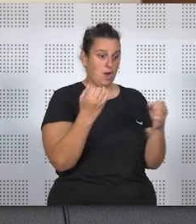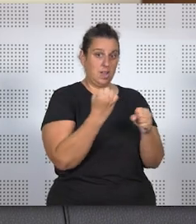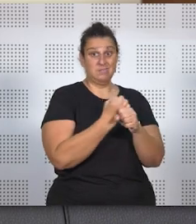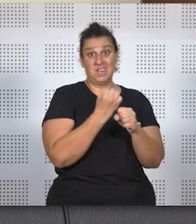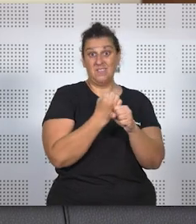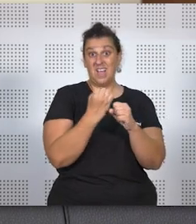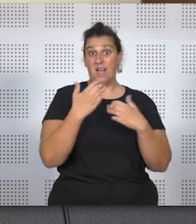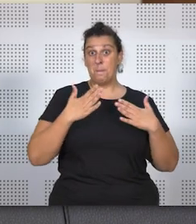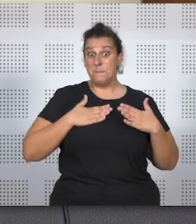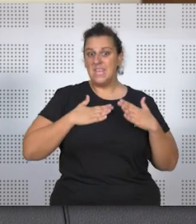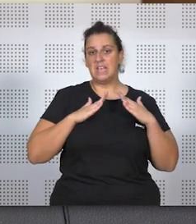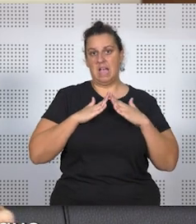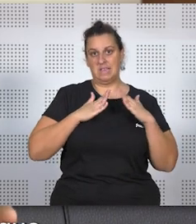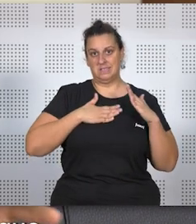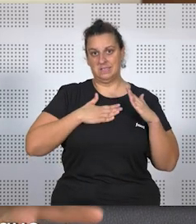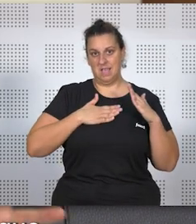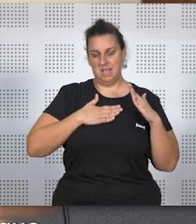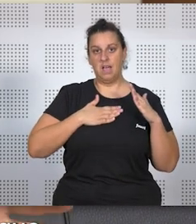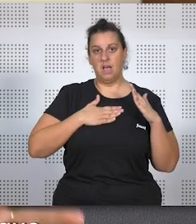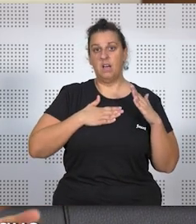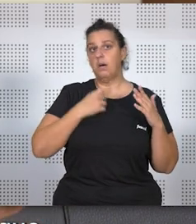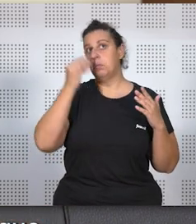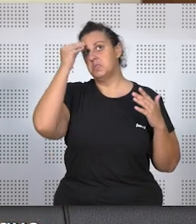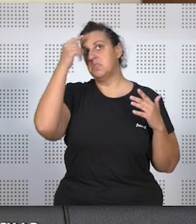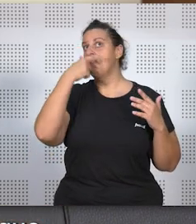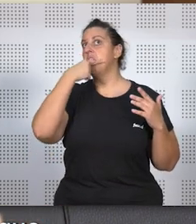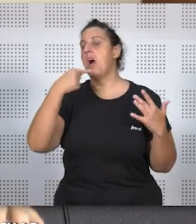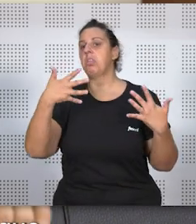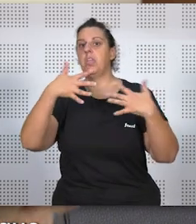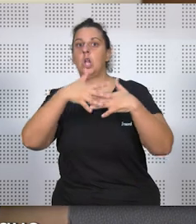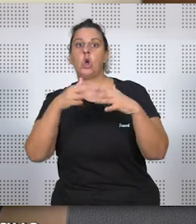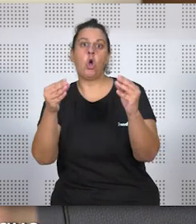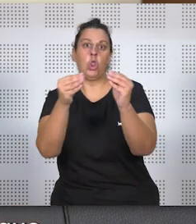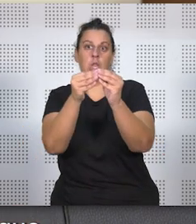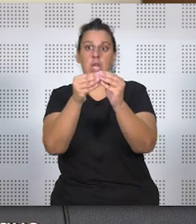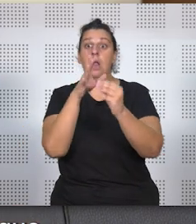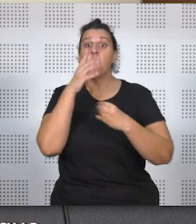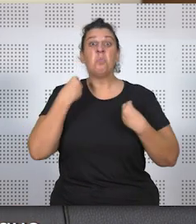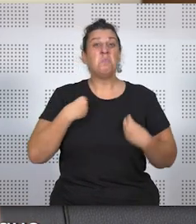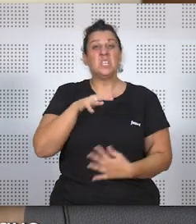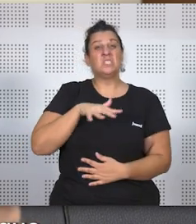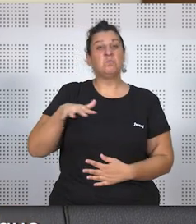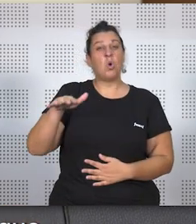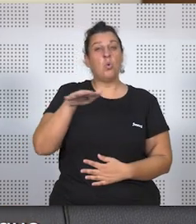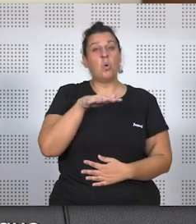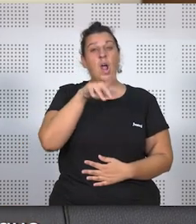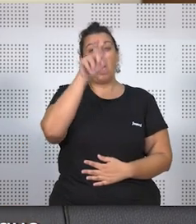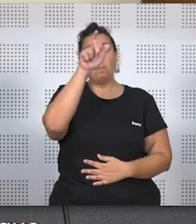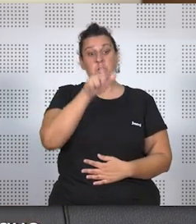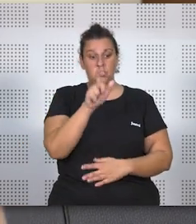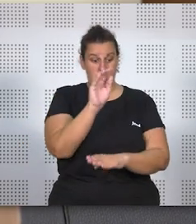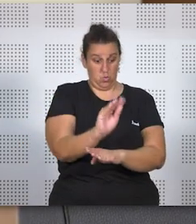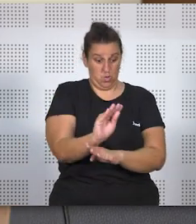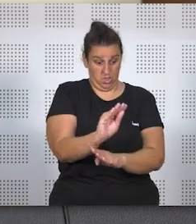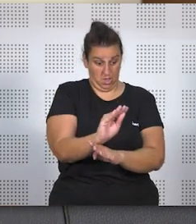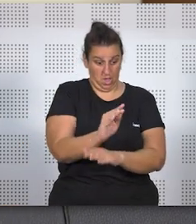domicilio de la persona trabajadora, dijimos claro, es muy fácil conciliar en estos casos porque estamos en el mismo lugar, tanto la persona a quien tengo que